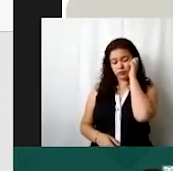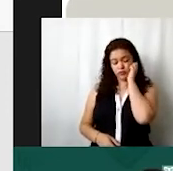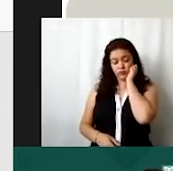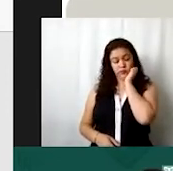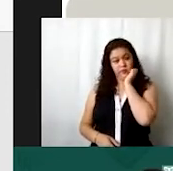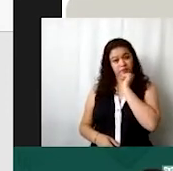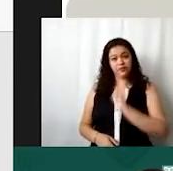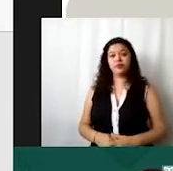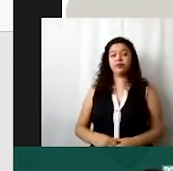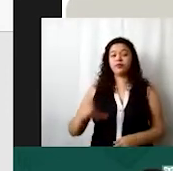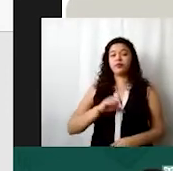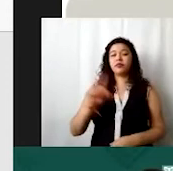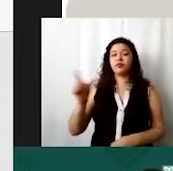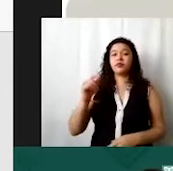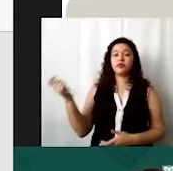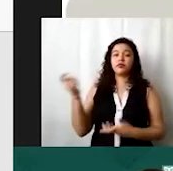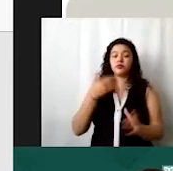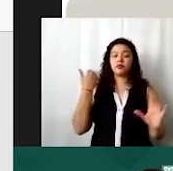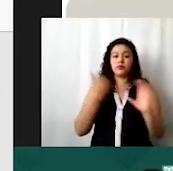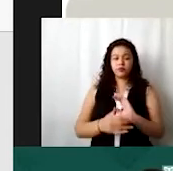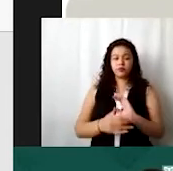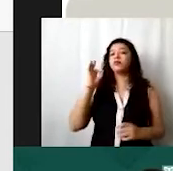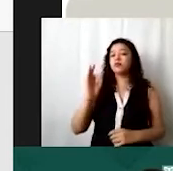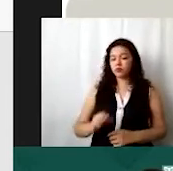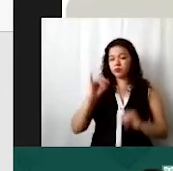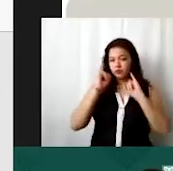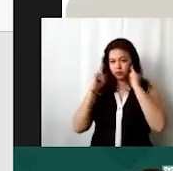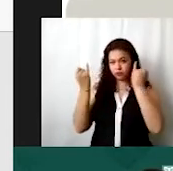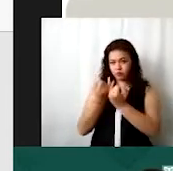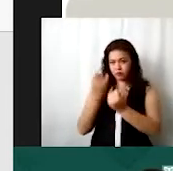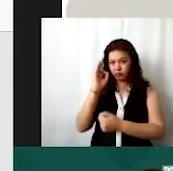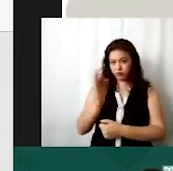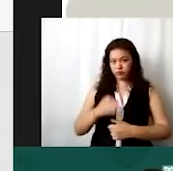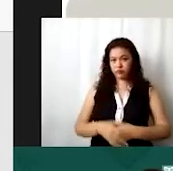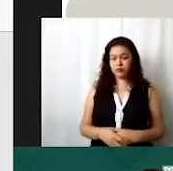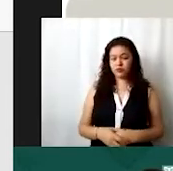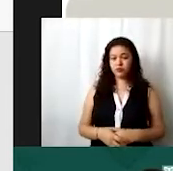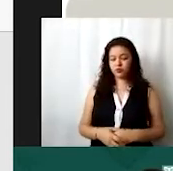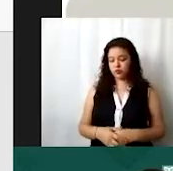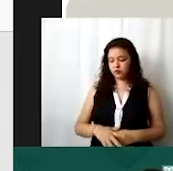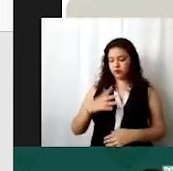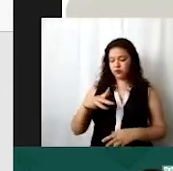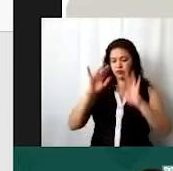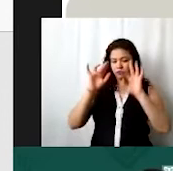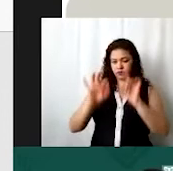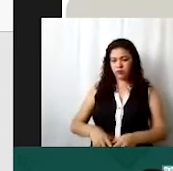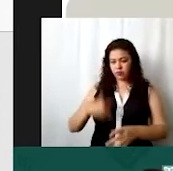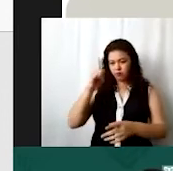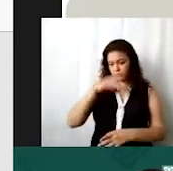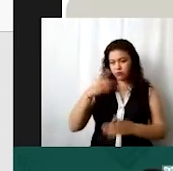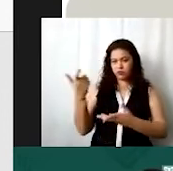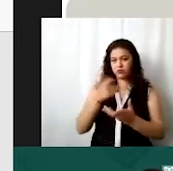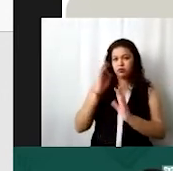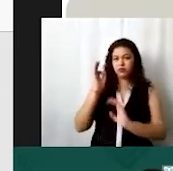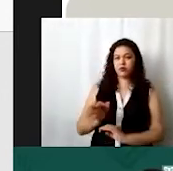envían su presupuesto y se los aprueba la junta y reciben su oficio de aprobación de presupuesto hay